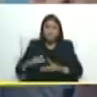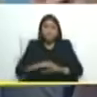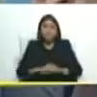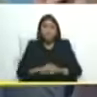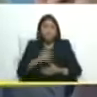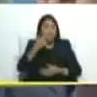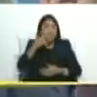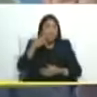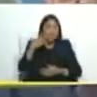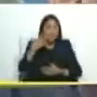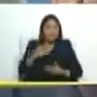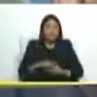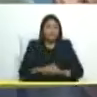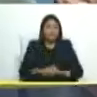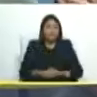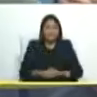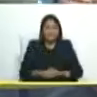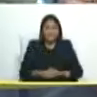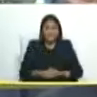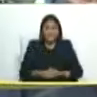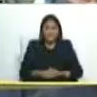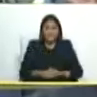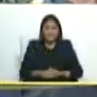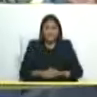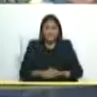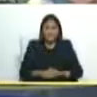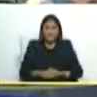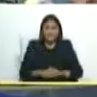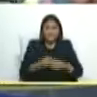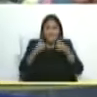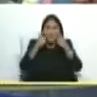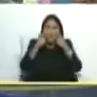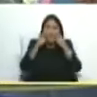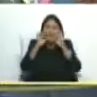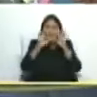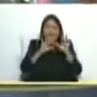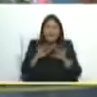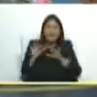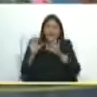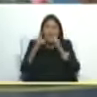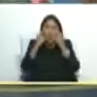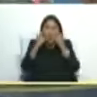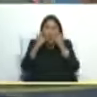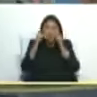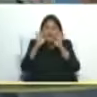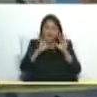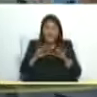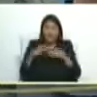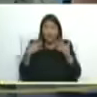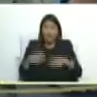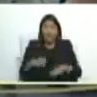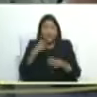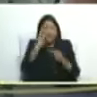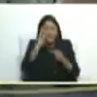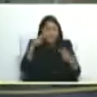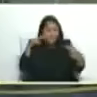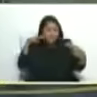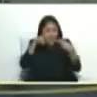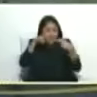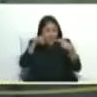orgulloso vi como sus ojos brillaban yo miro profundamente